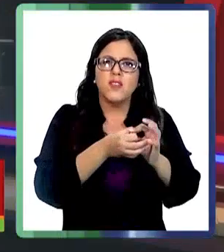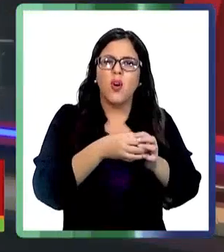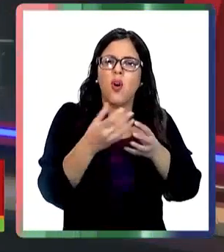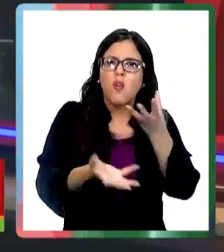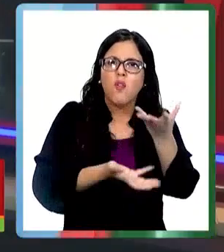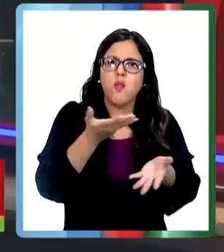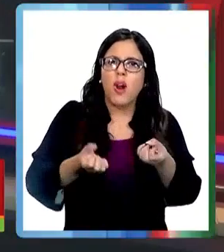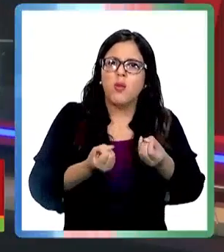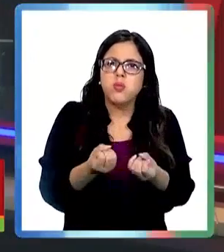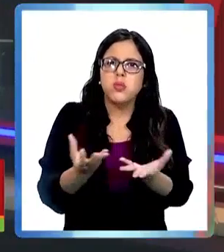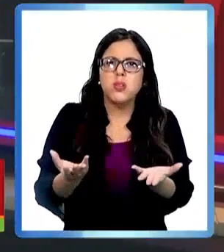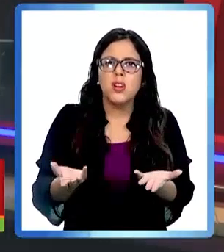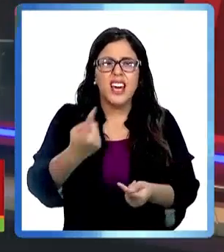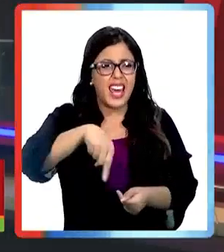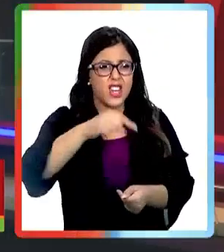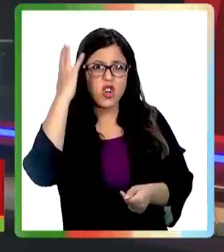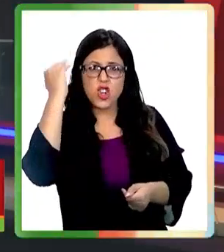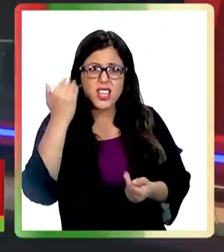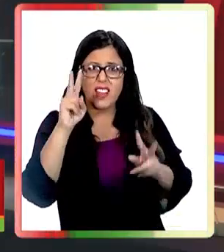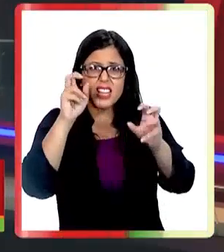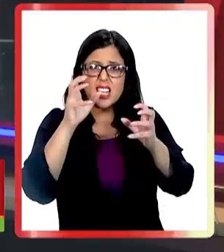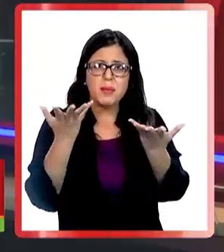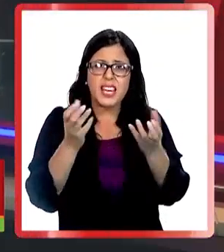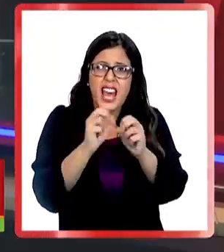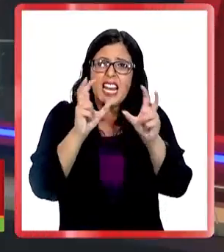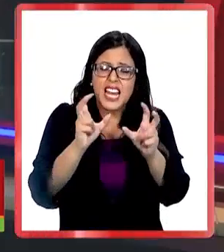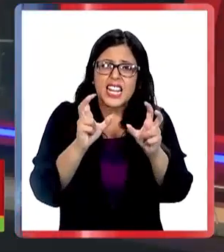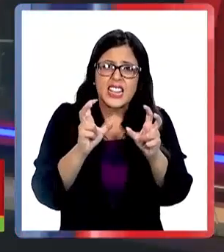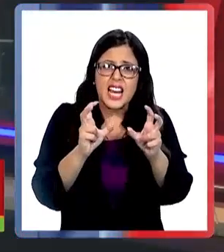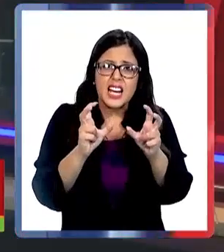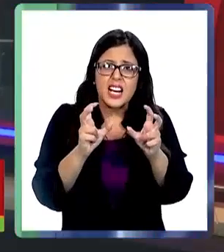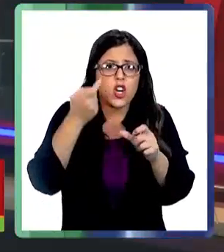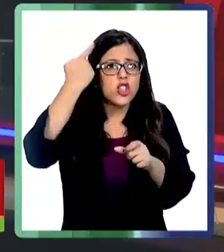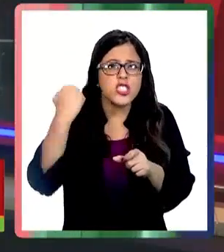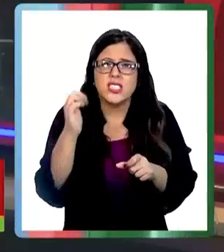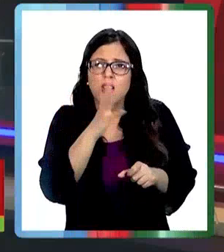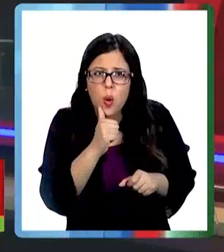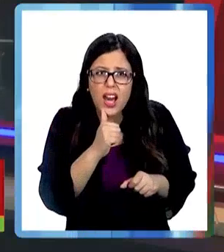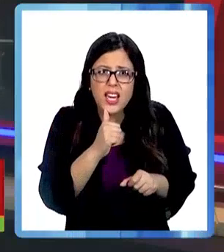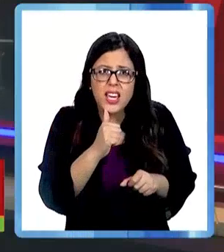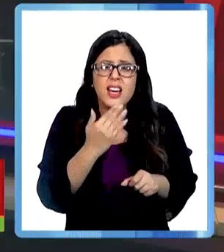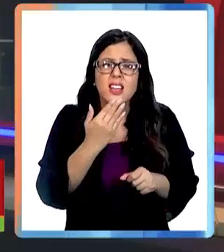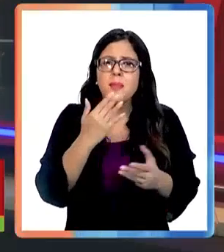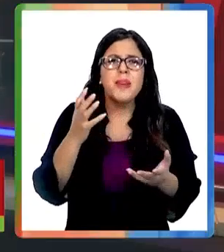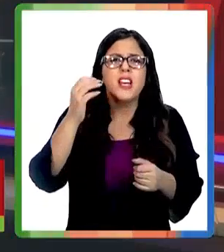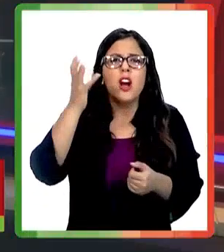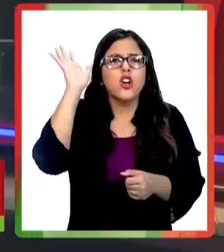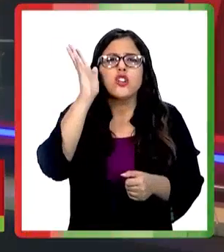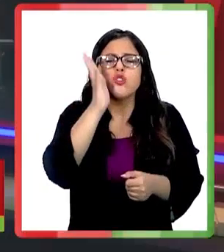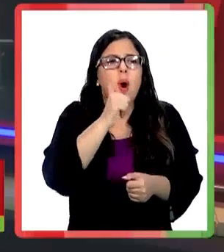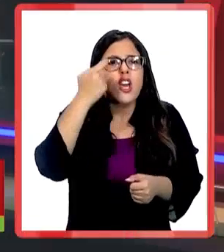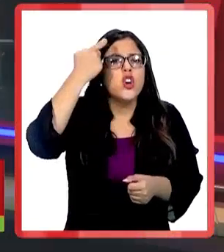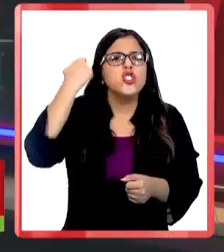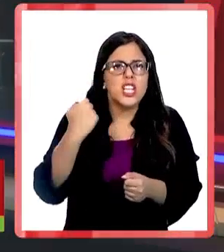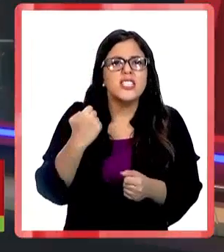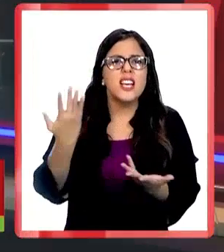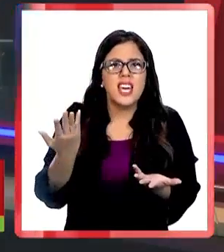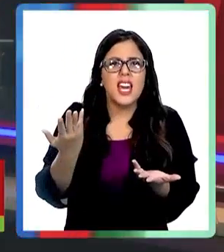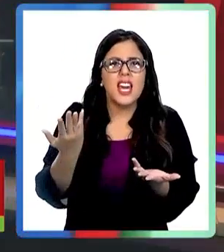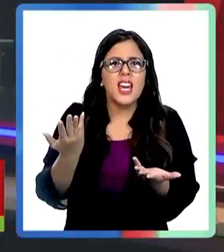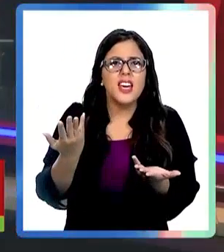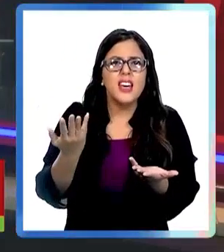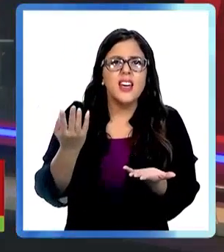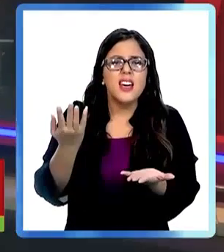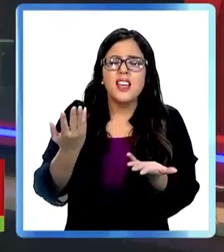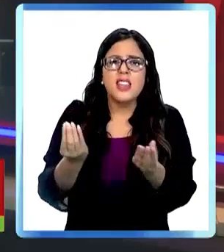entendieron los mensajes de alerta? ¿Querían desatar una tragedia? ¿No toman conciencia de las muertes que han provocado las heridas graves de tantas